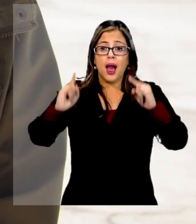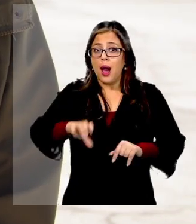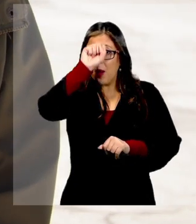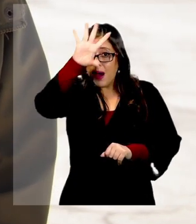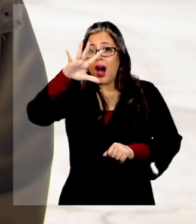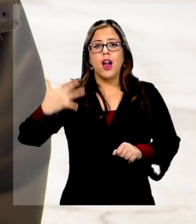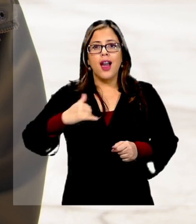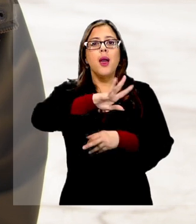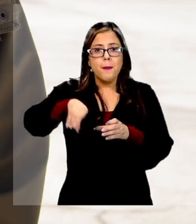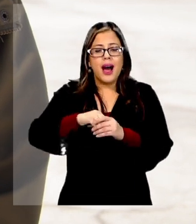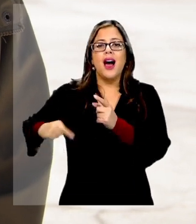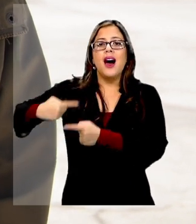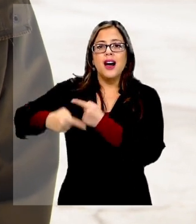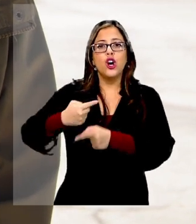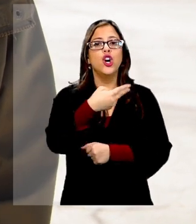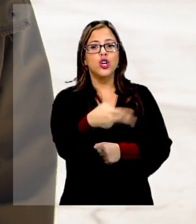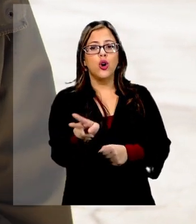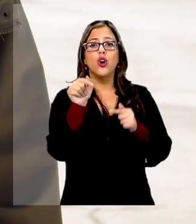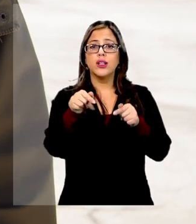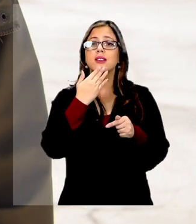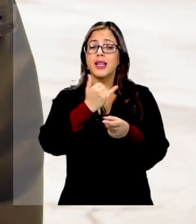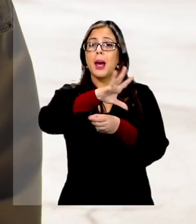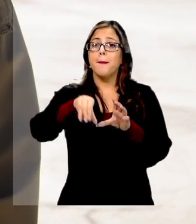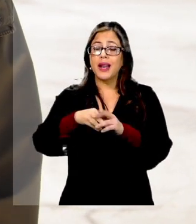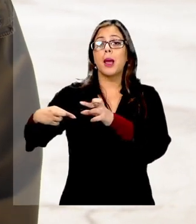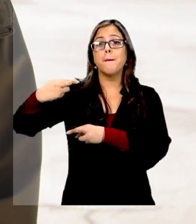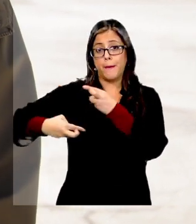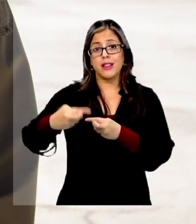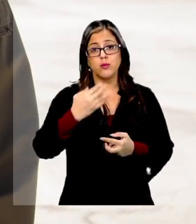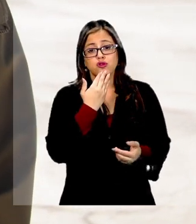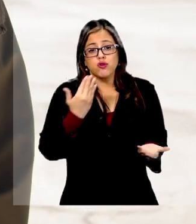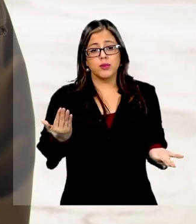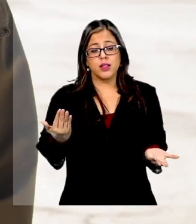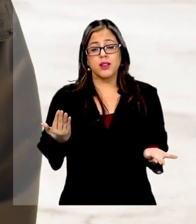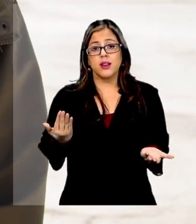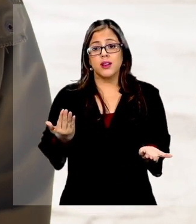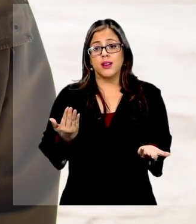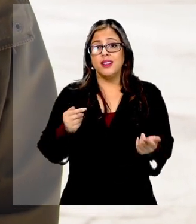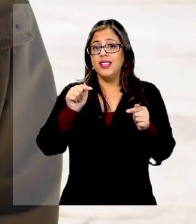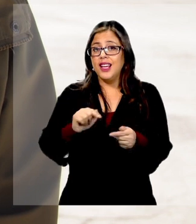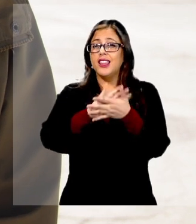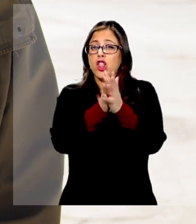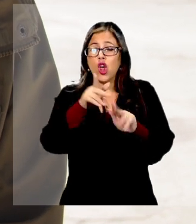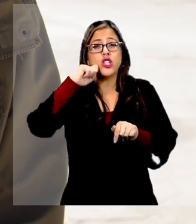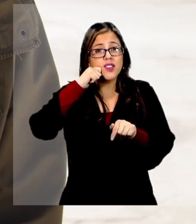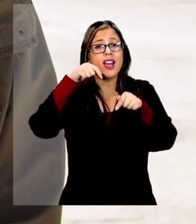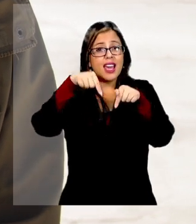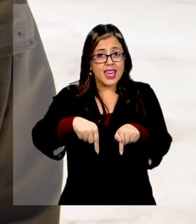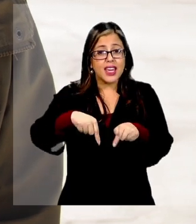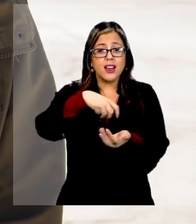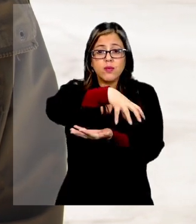porque es parte de su historia y es parte de su patrimonio también. Porque aparte de todo lo que significa